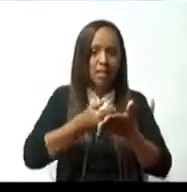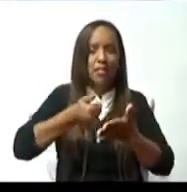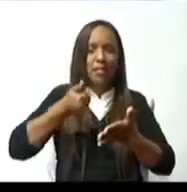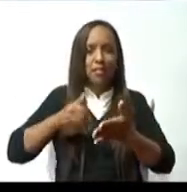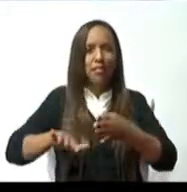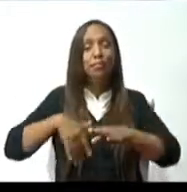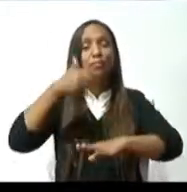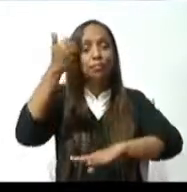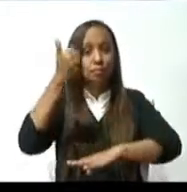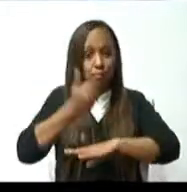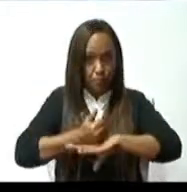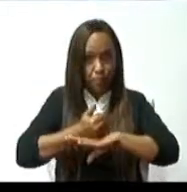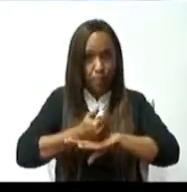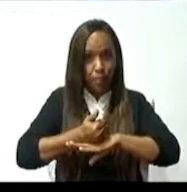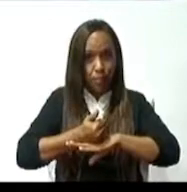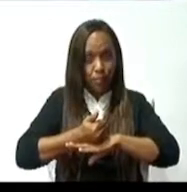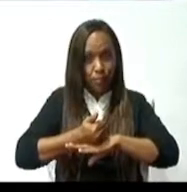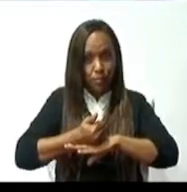reforma de la ley